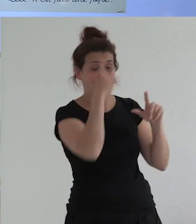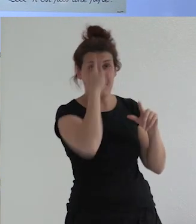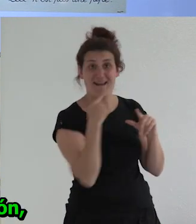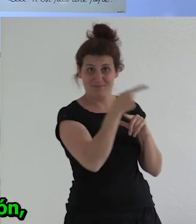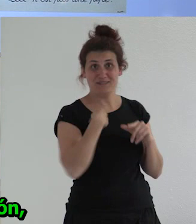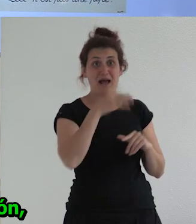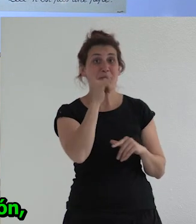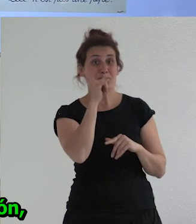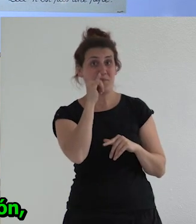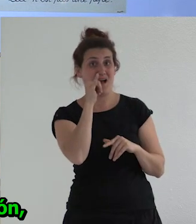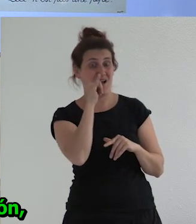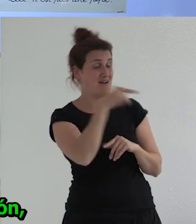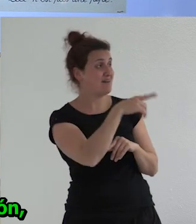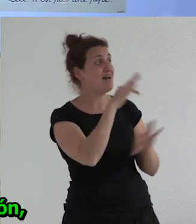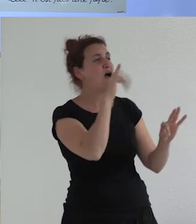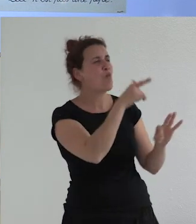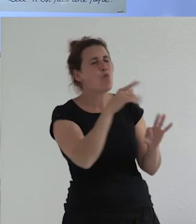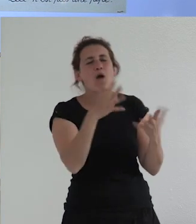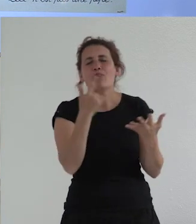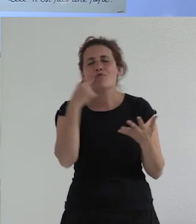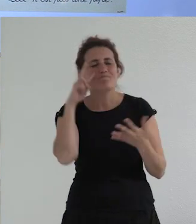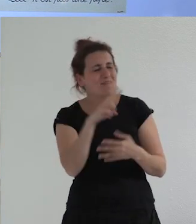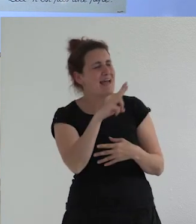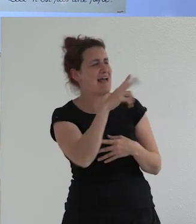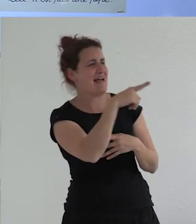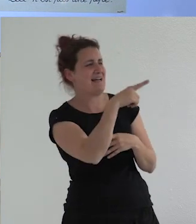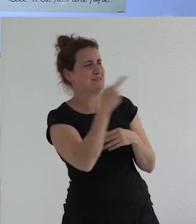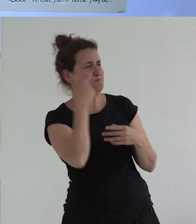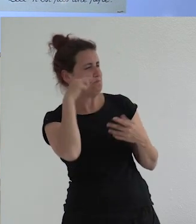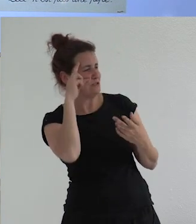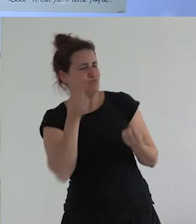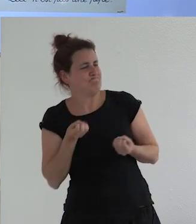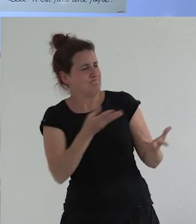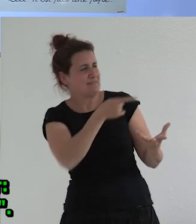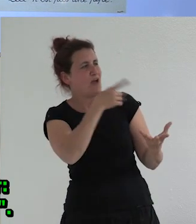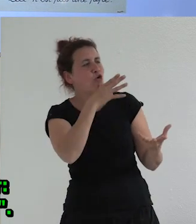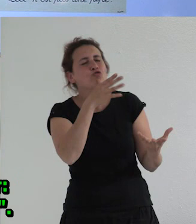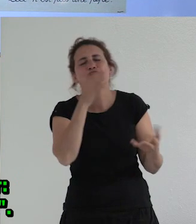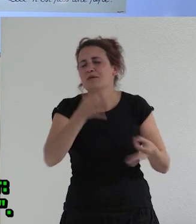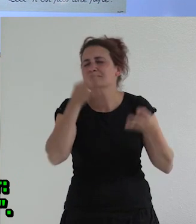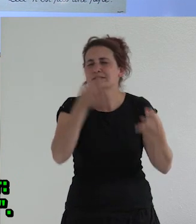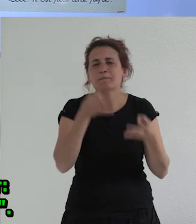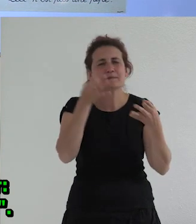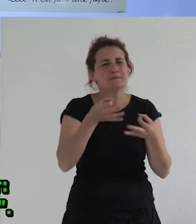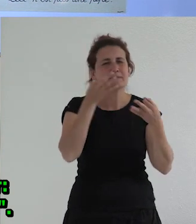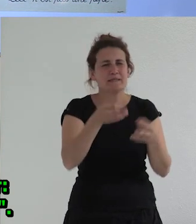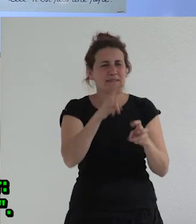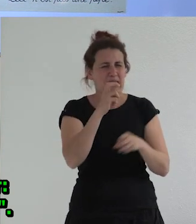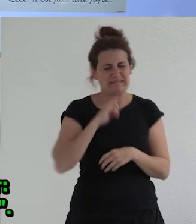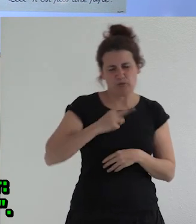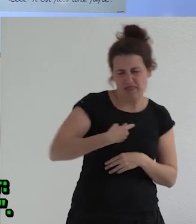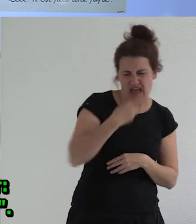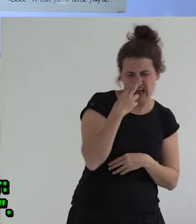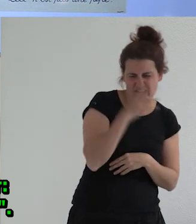como que cada vez que vemos esa expresión todo el rato estamos interpretando transexualidad infantil y no tenemos la capacidad de decir bueno no a ver